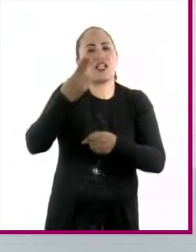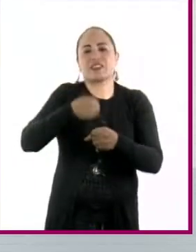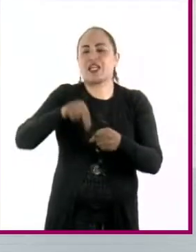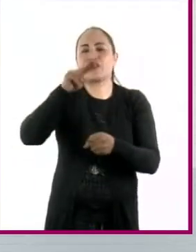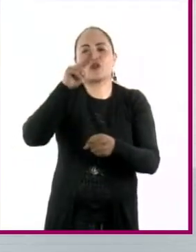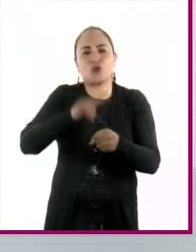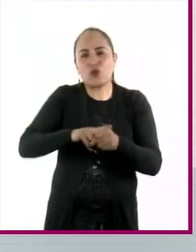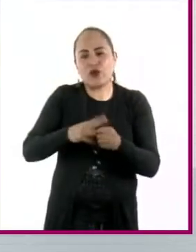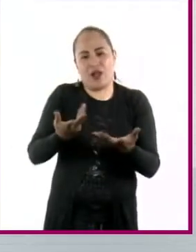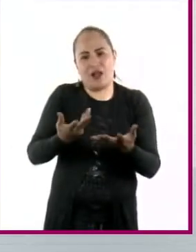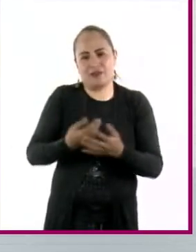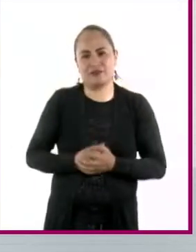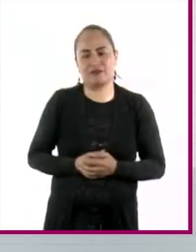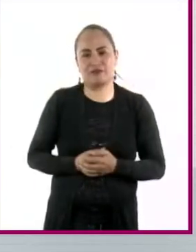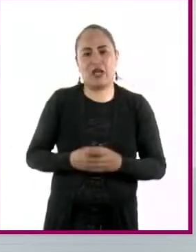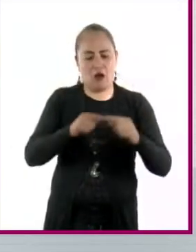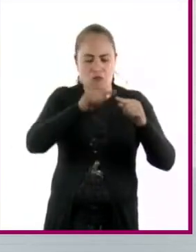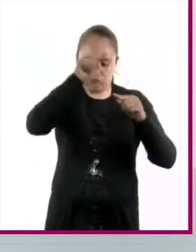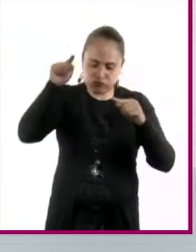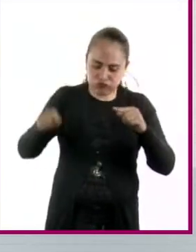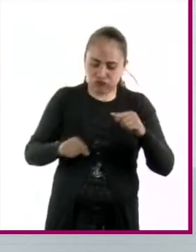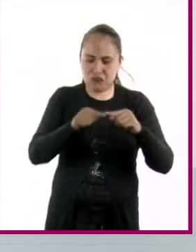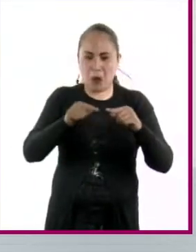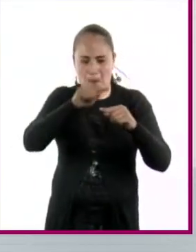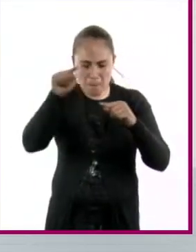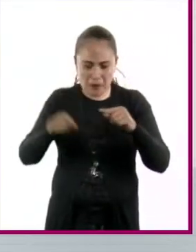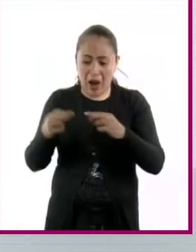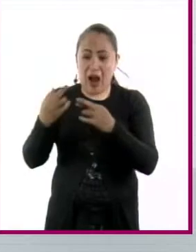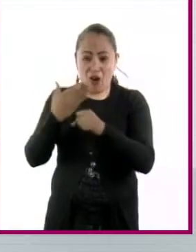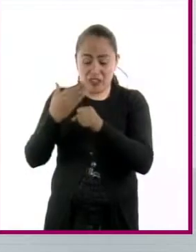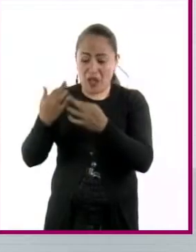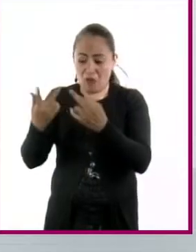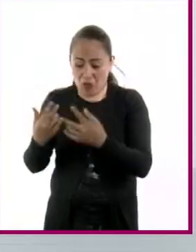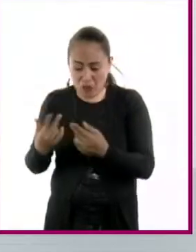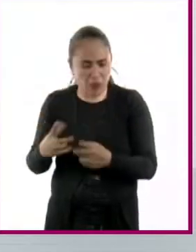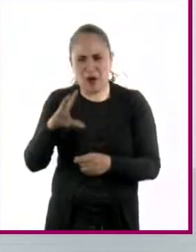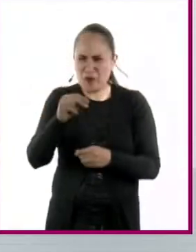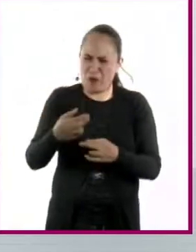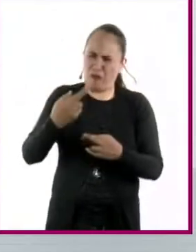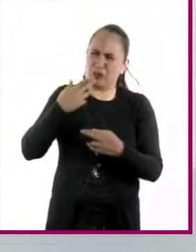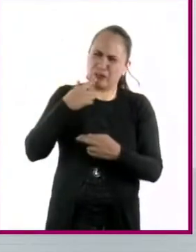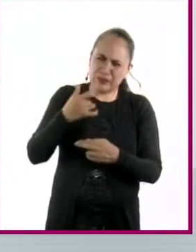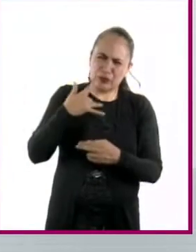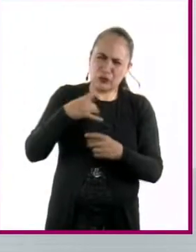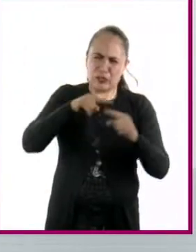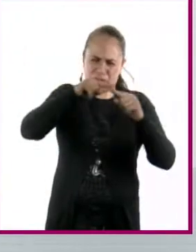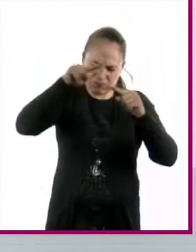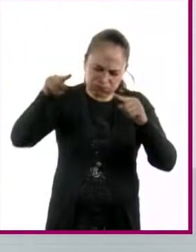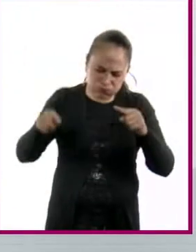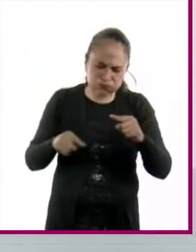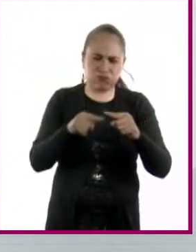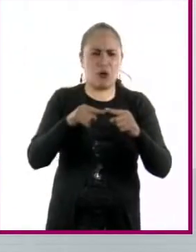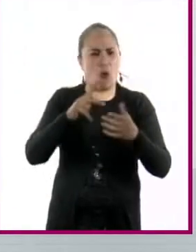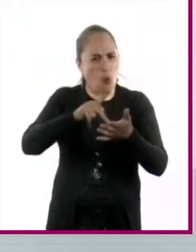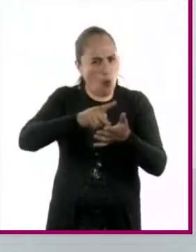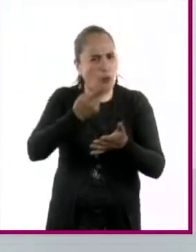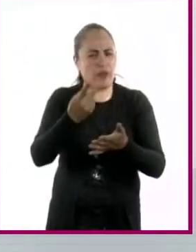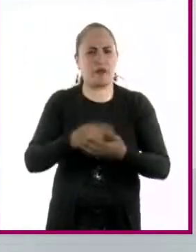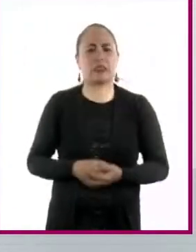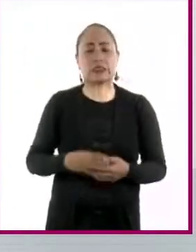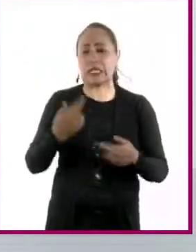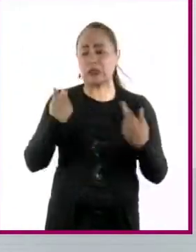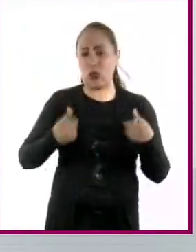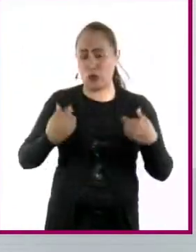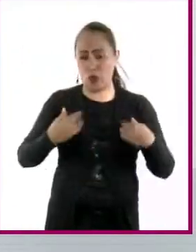restablecer los ciclos biogeoquímicos perdidos en todos lados. Podemos usar mucho menos ropa,